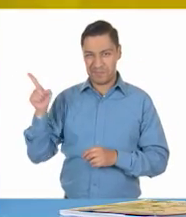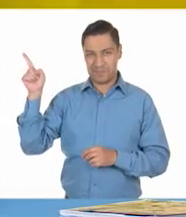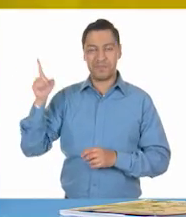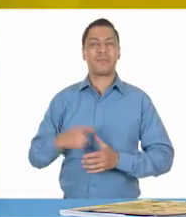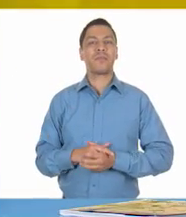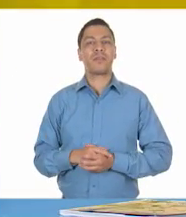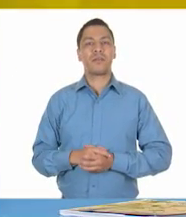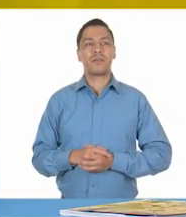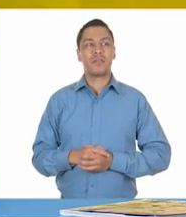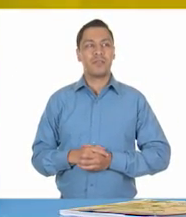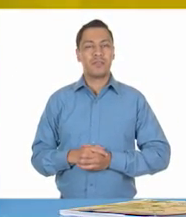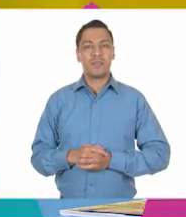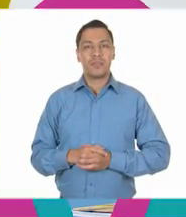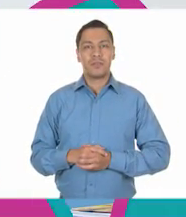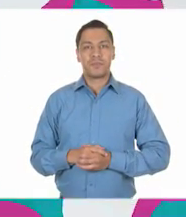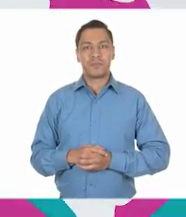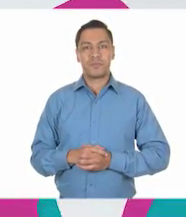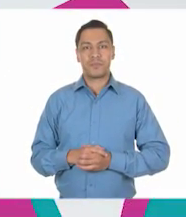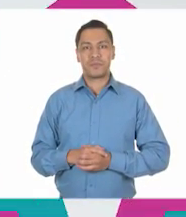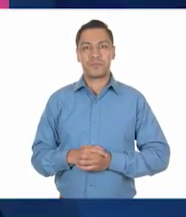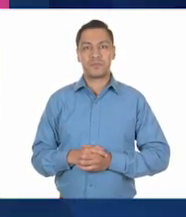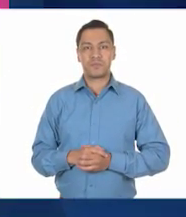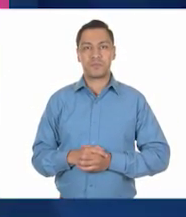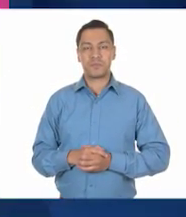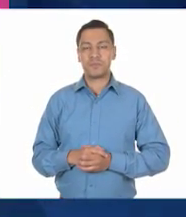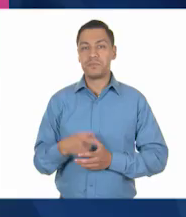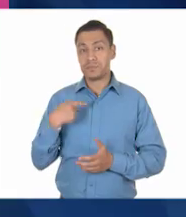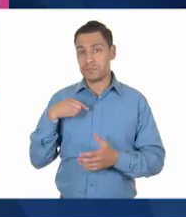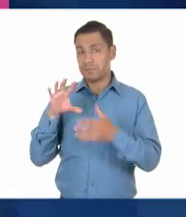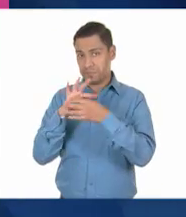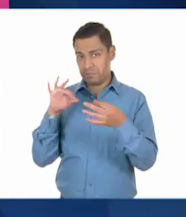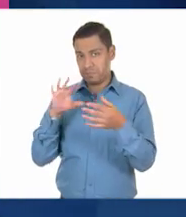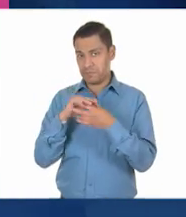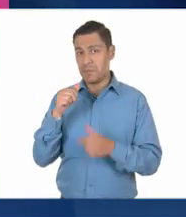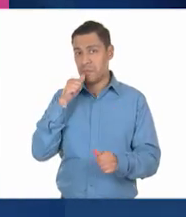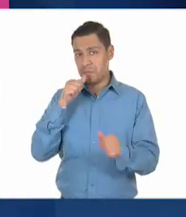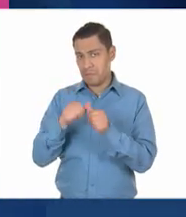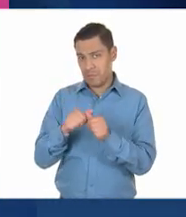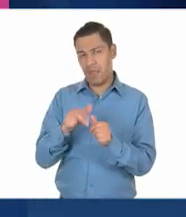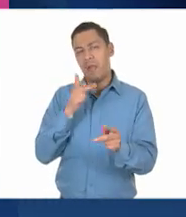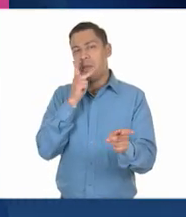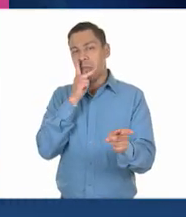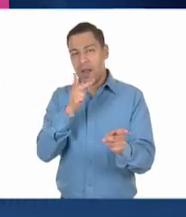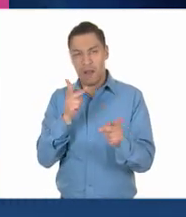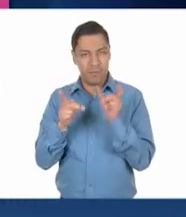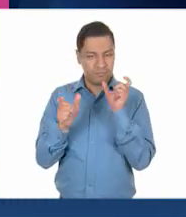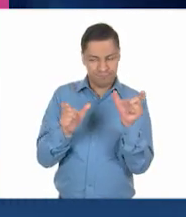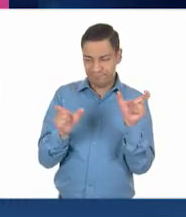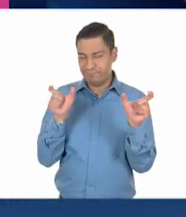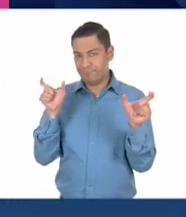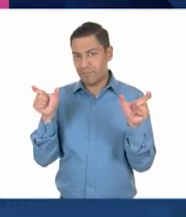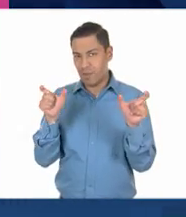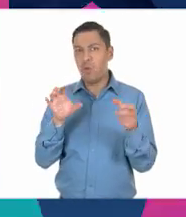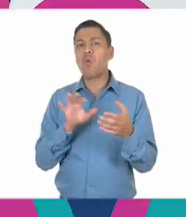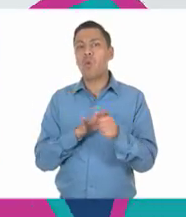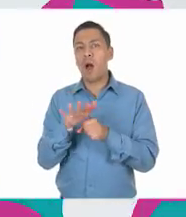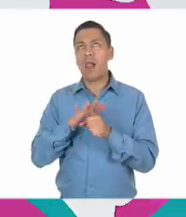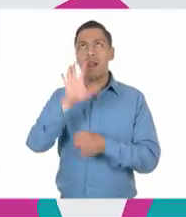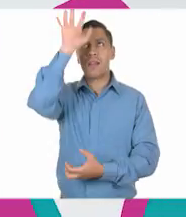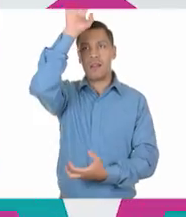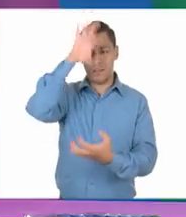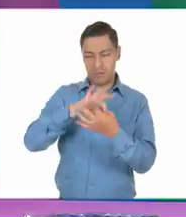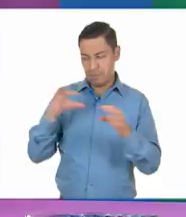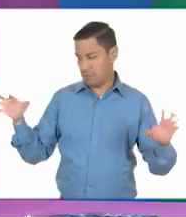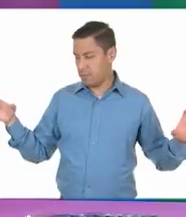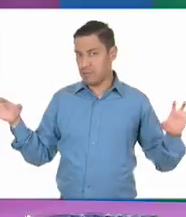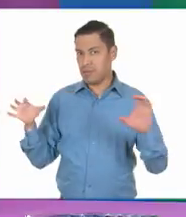Vamos a empezar con estas palabras, yo voy a decir la descripción y ustedes van a mencionar a qué palabra corresponde, ¿ok? Muy bien, claro que sí. Allí en